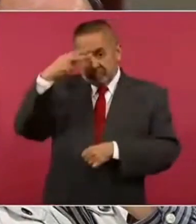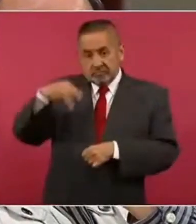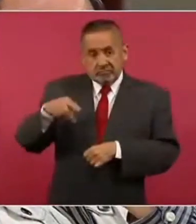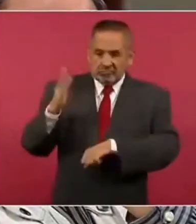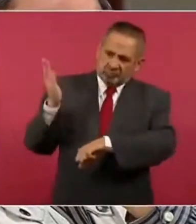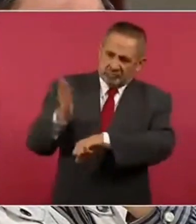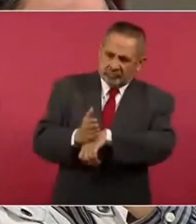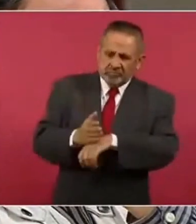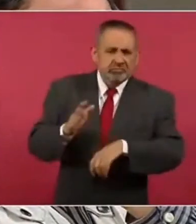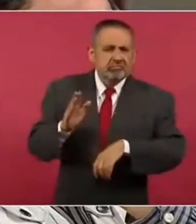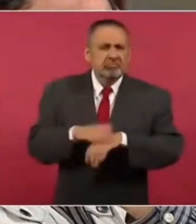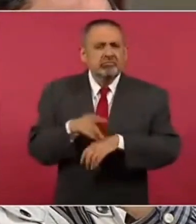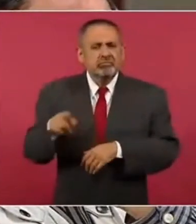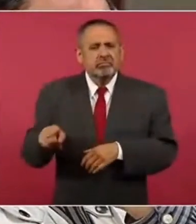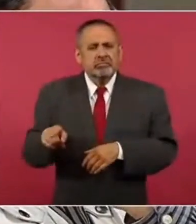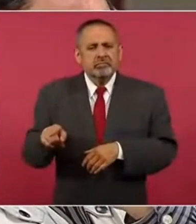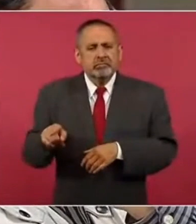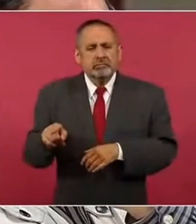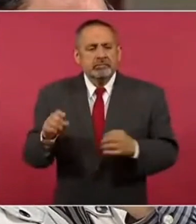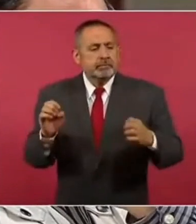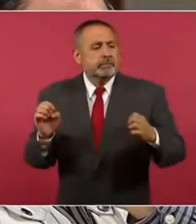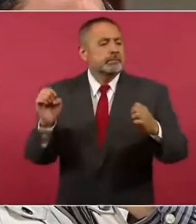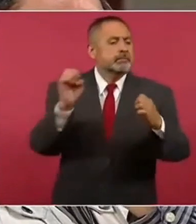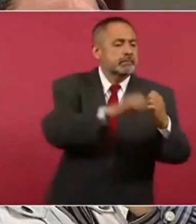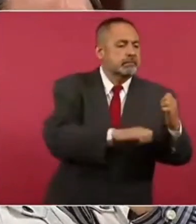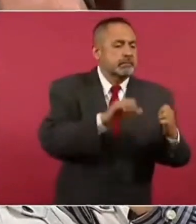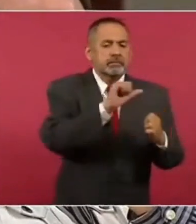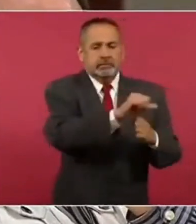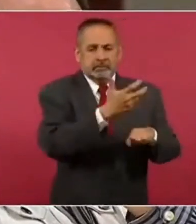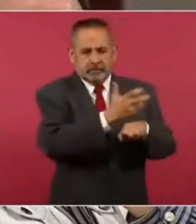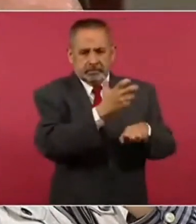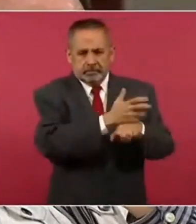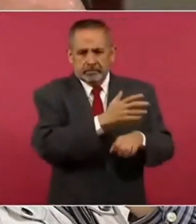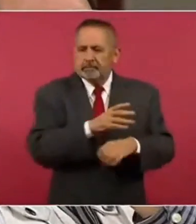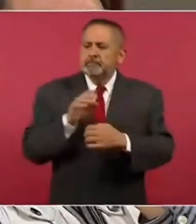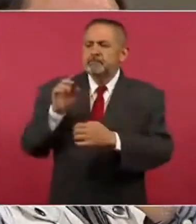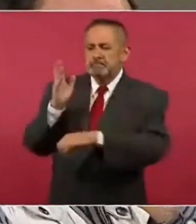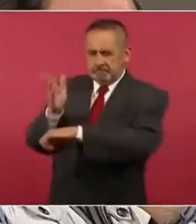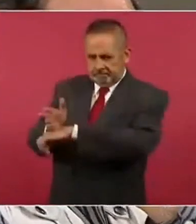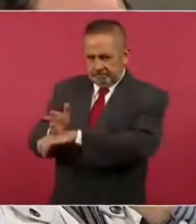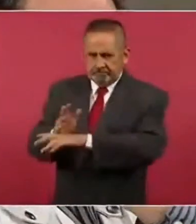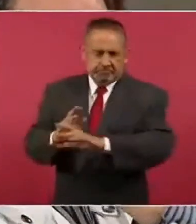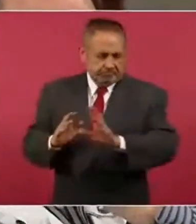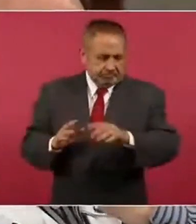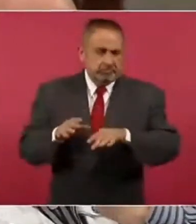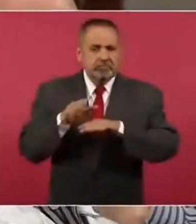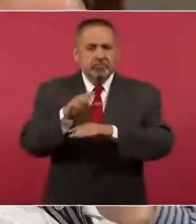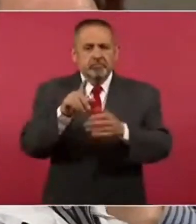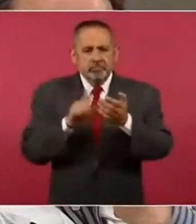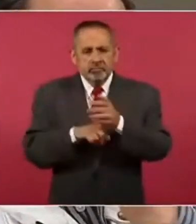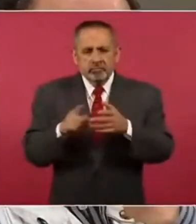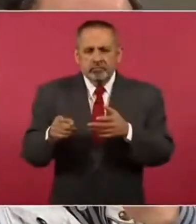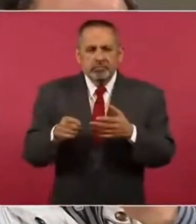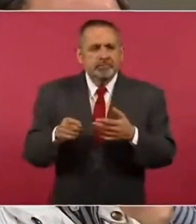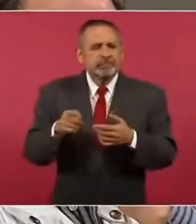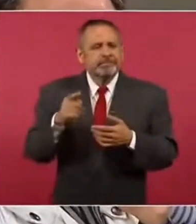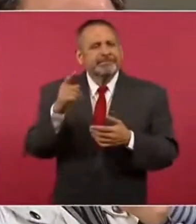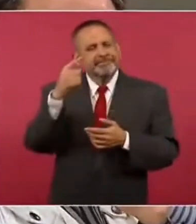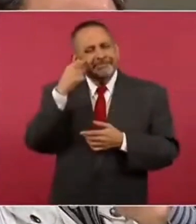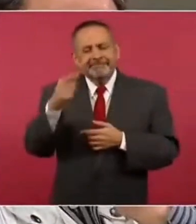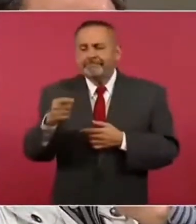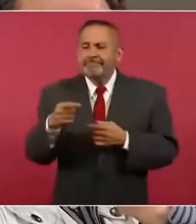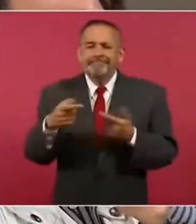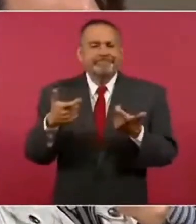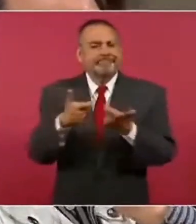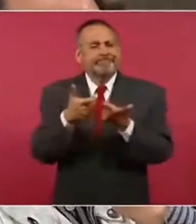por estafar a ciudadanos estadounidenses en cuestiones que tienen que ver con el tiempo compartido y que tienen